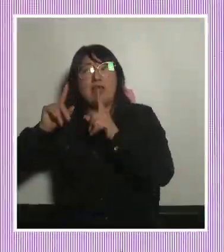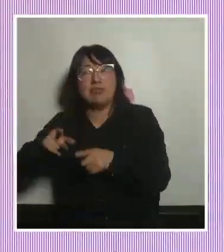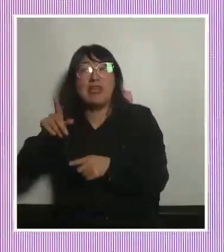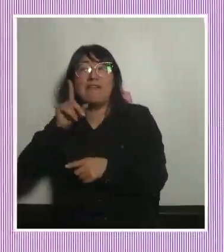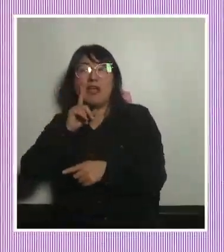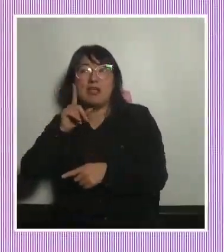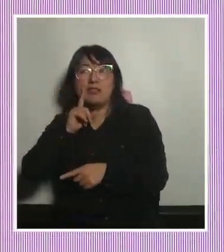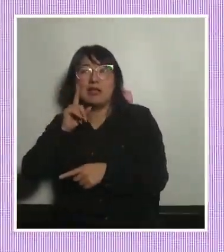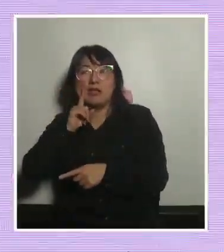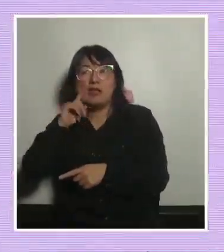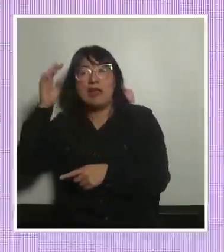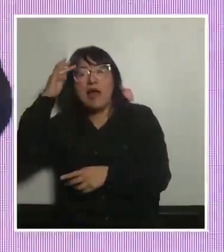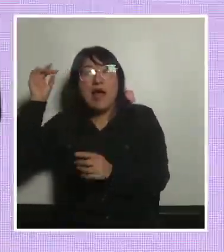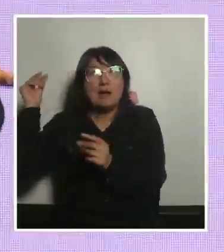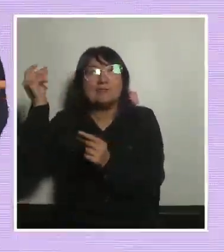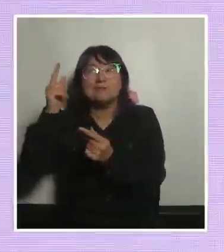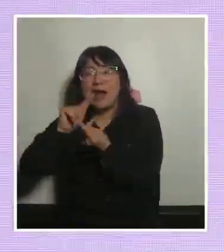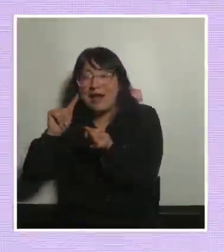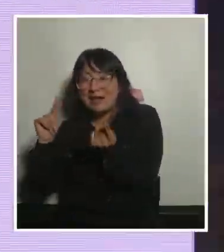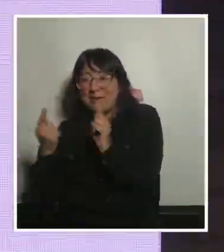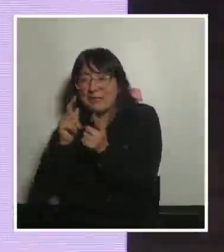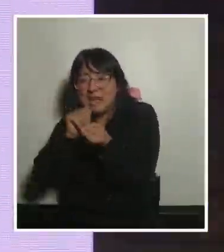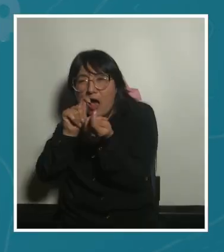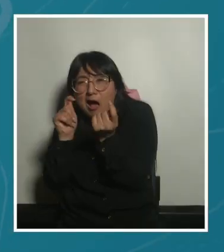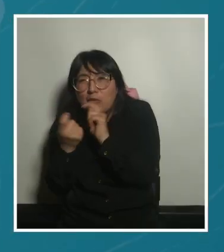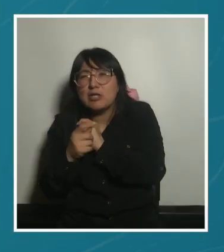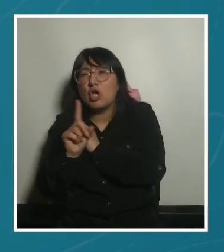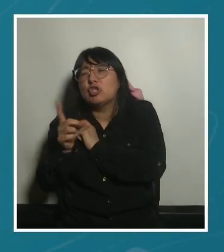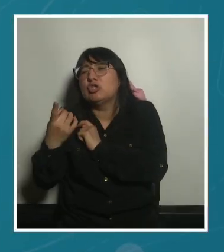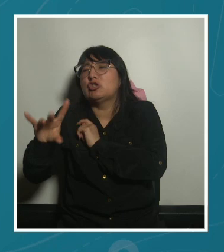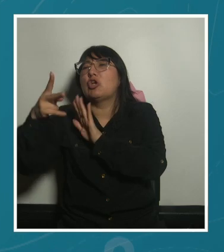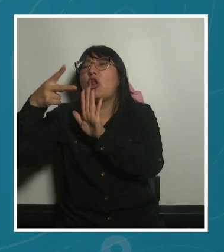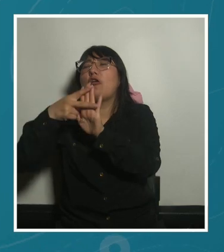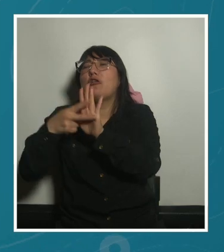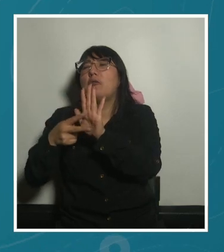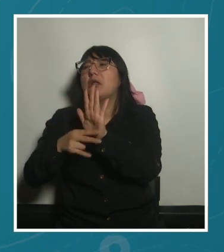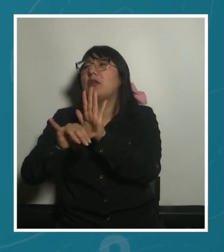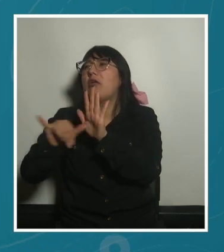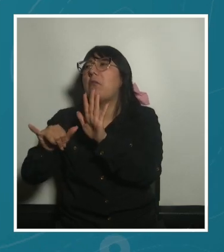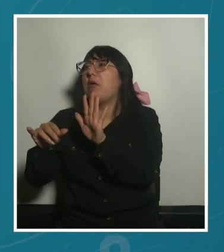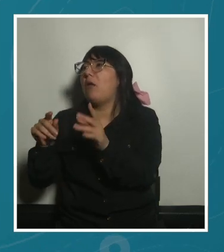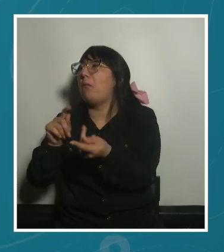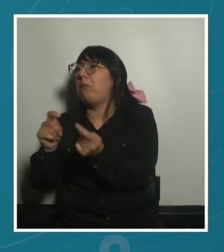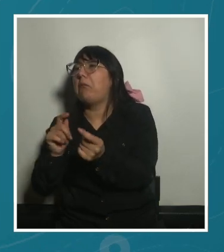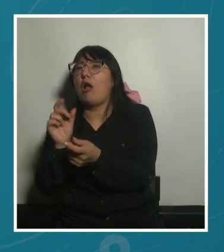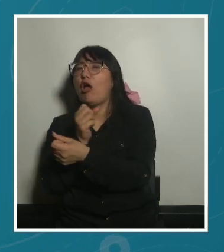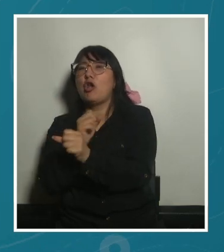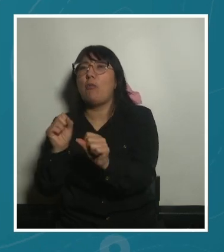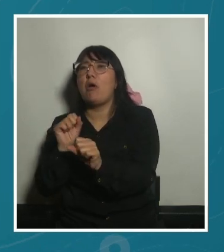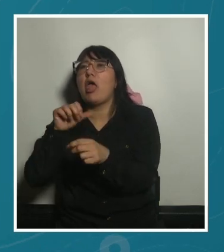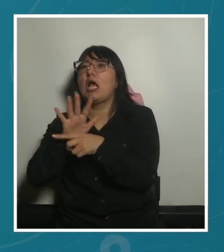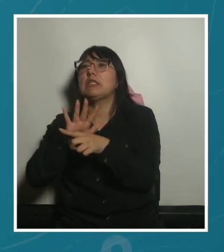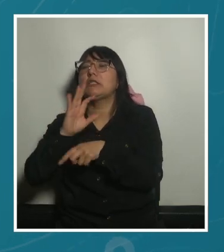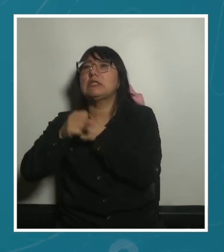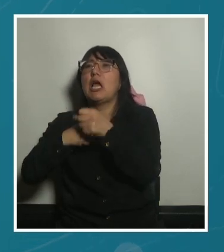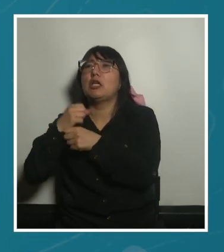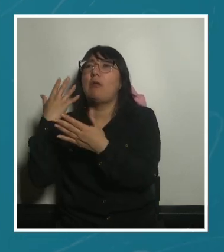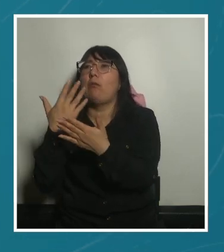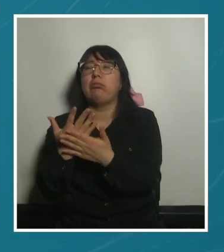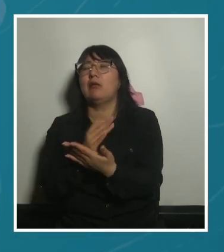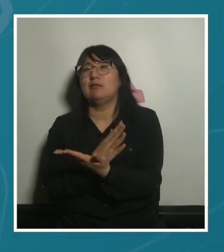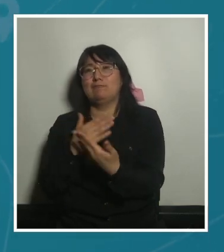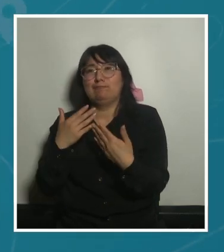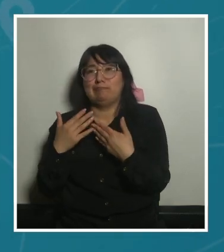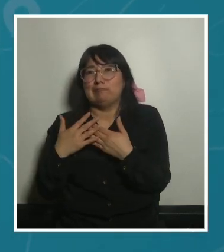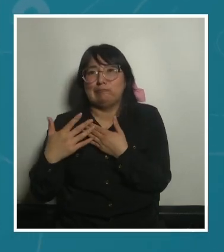capacidad de cambiarse y ajustarse no que hagas una normativa y que no se pueda cambiar hasta dentro de 15 años teniendo en